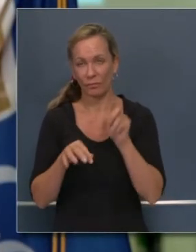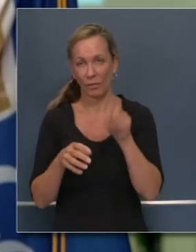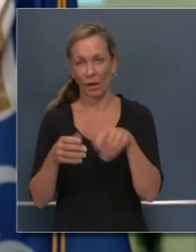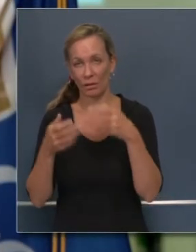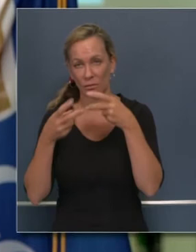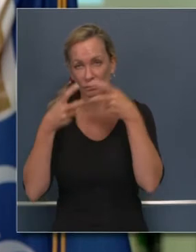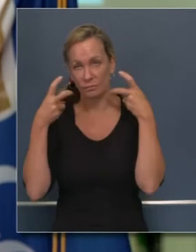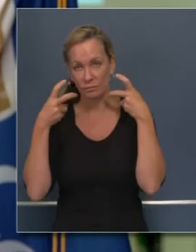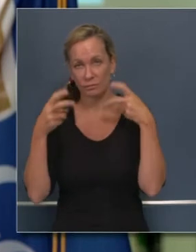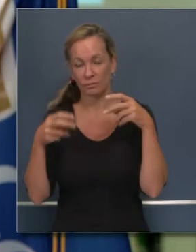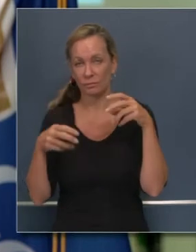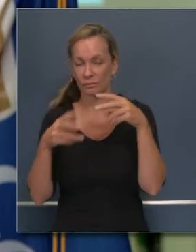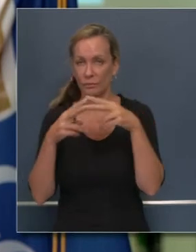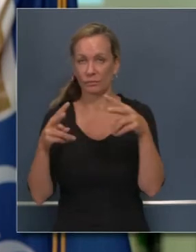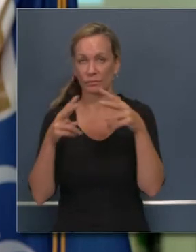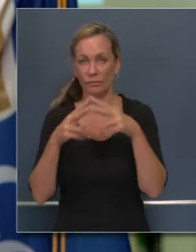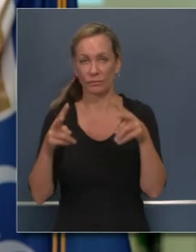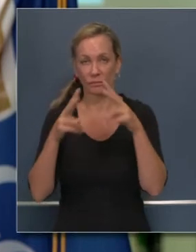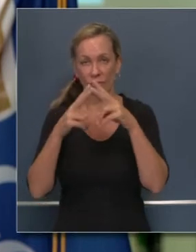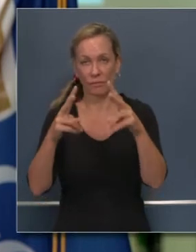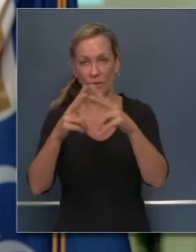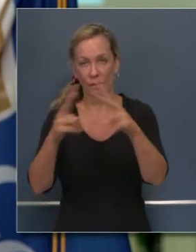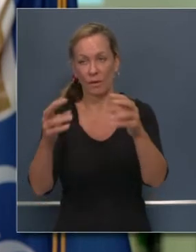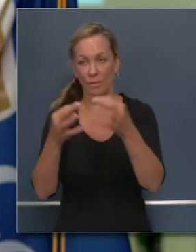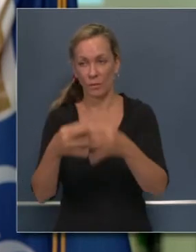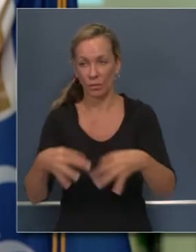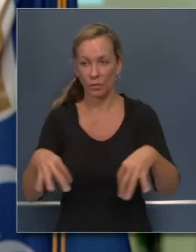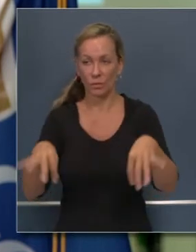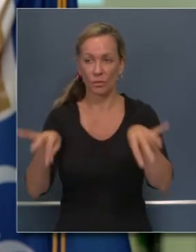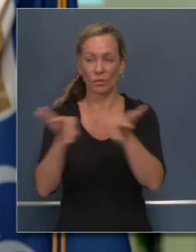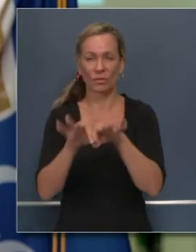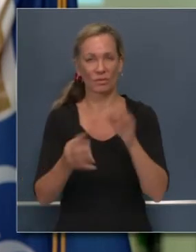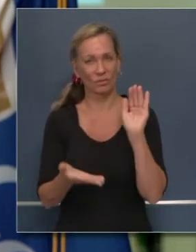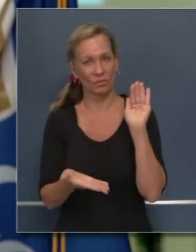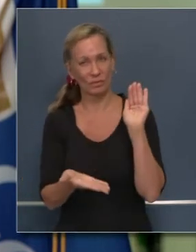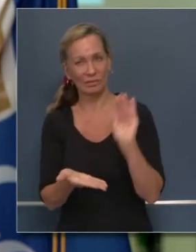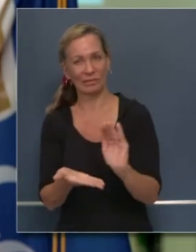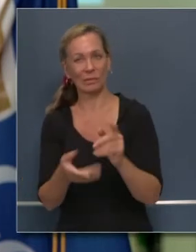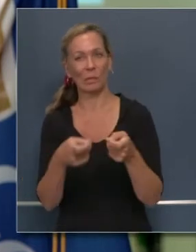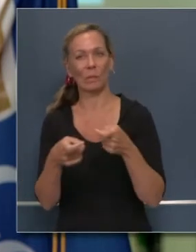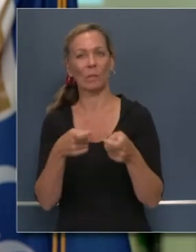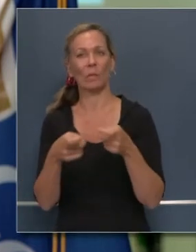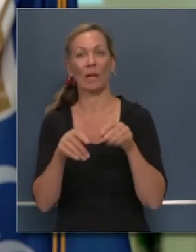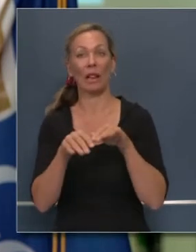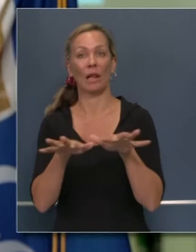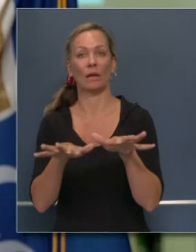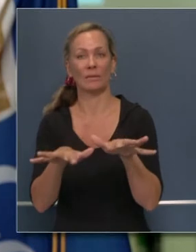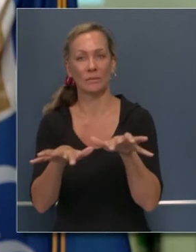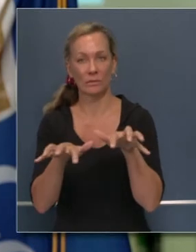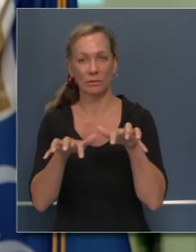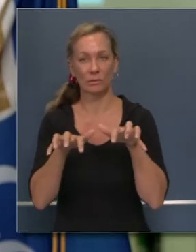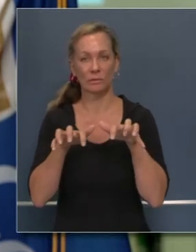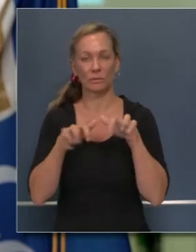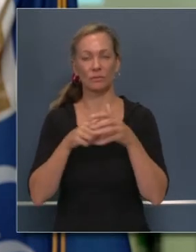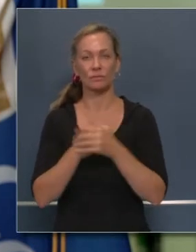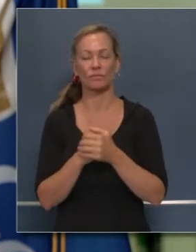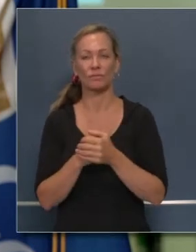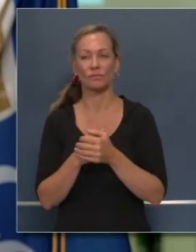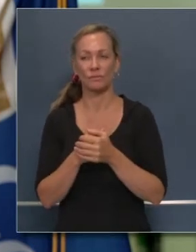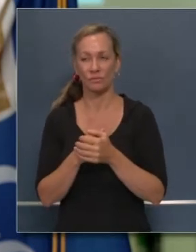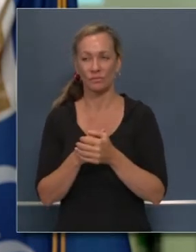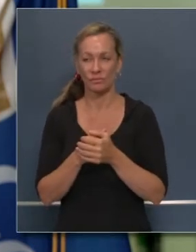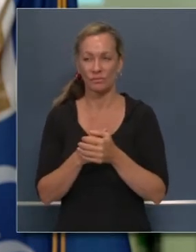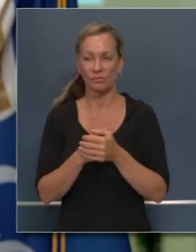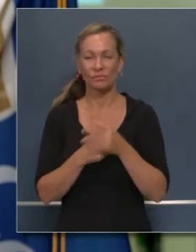Pero ponerse la mascarilla es algo fundamental para seguir mitigando la transmisión de esta enfermedad y el daño que